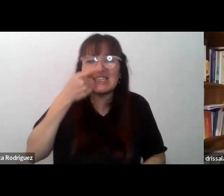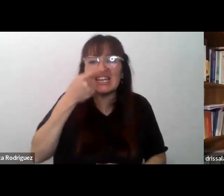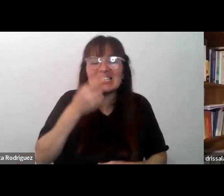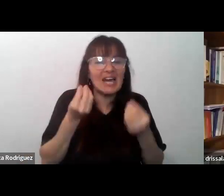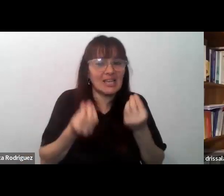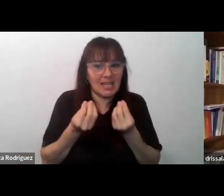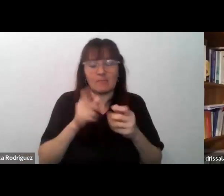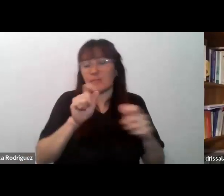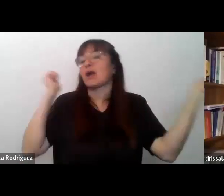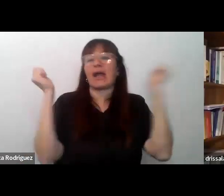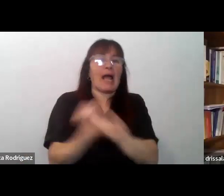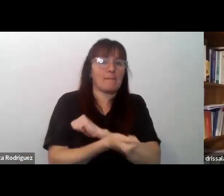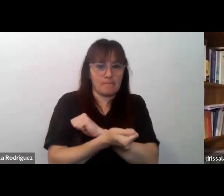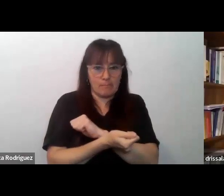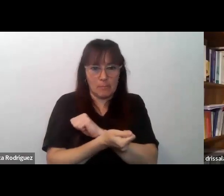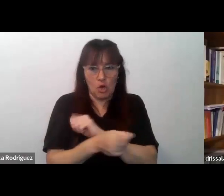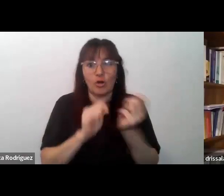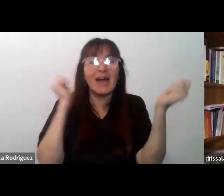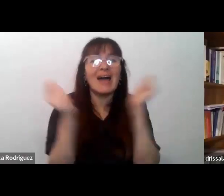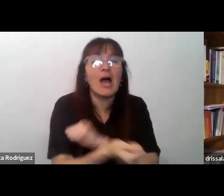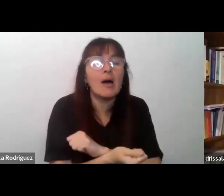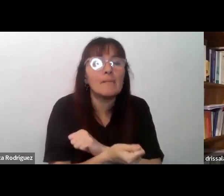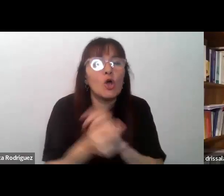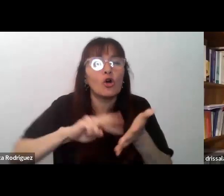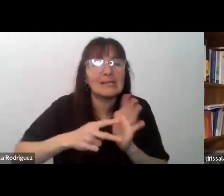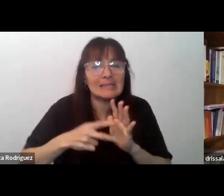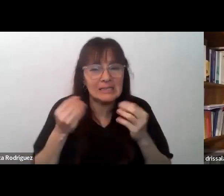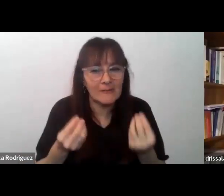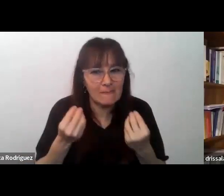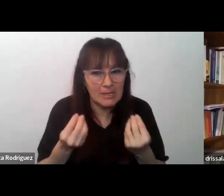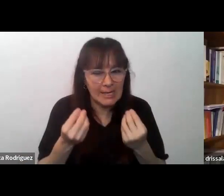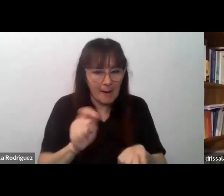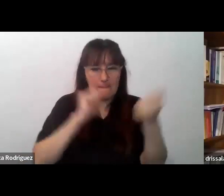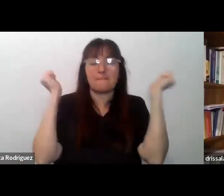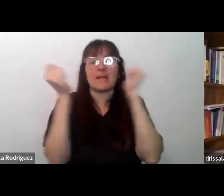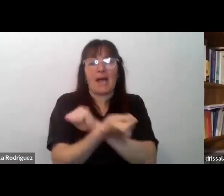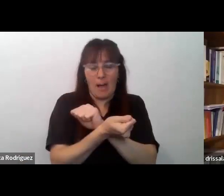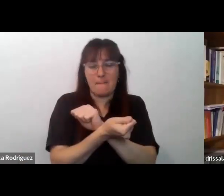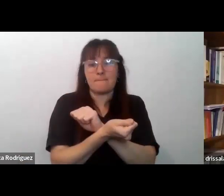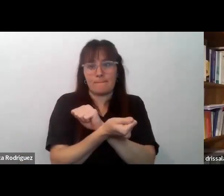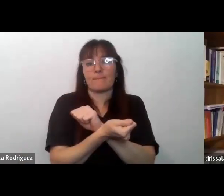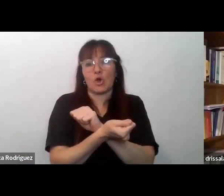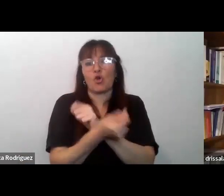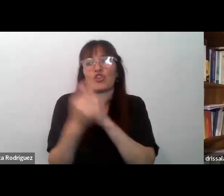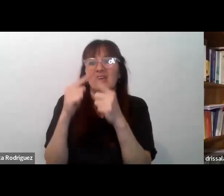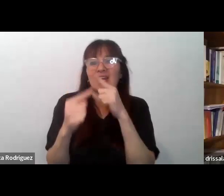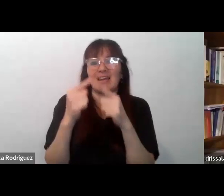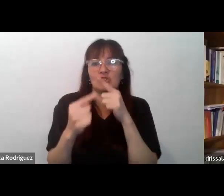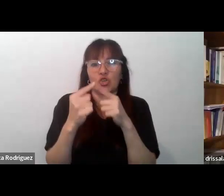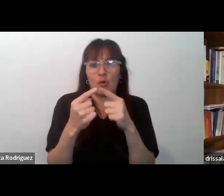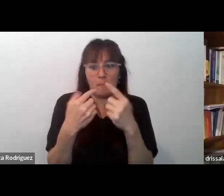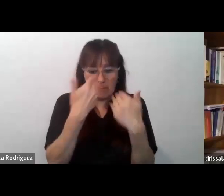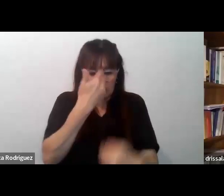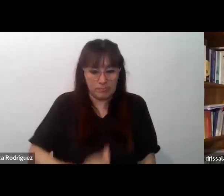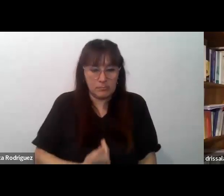es este cambio justamente y este cambio quiere decir un cambio de una relación con uno mismo